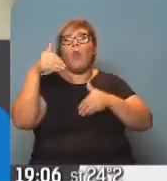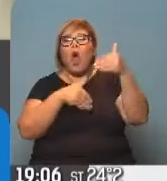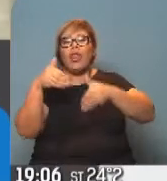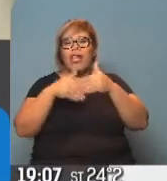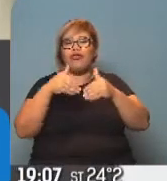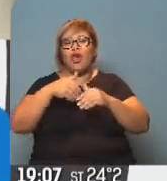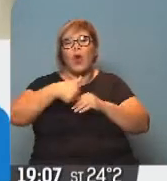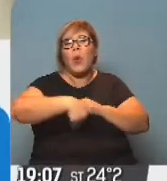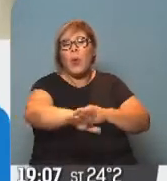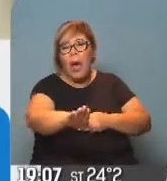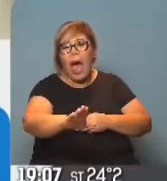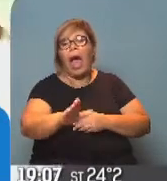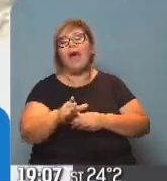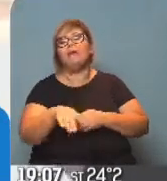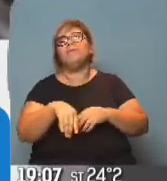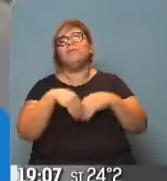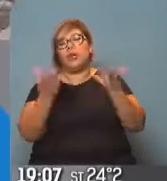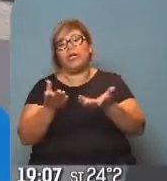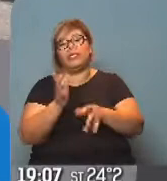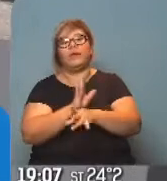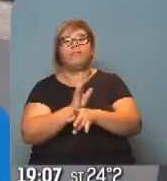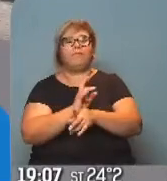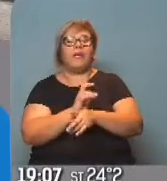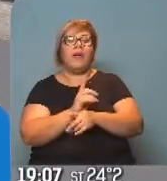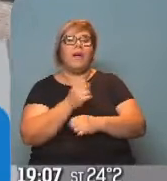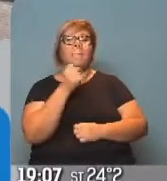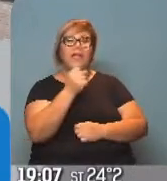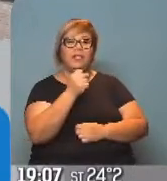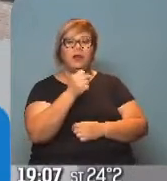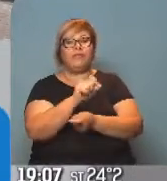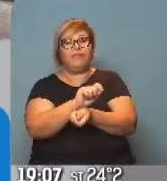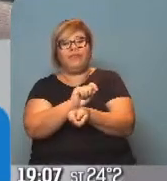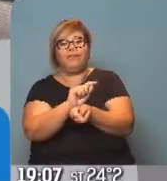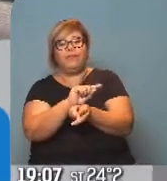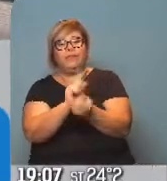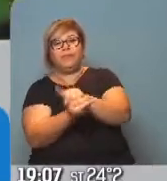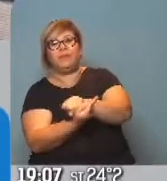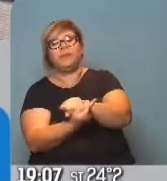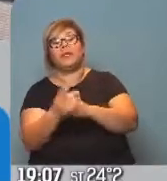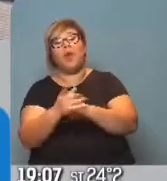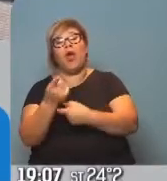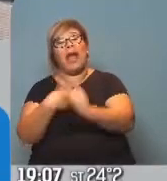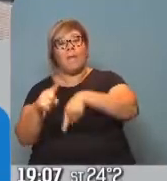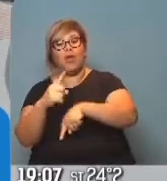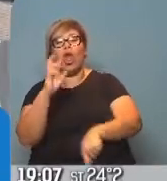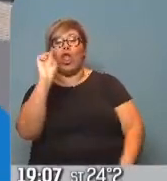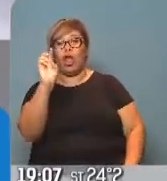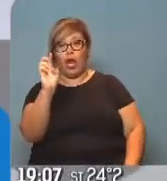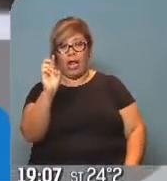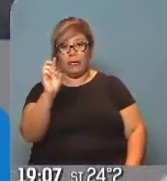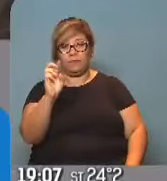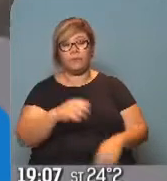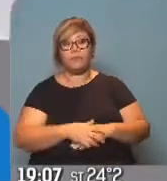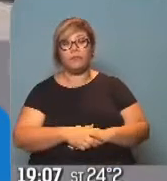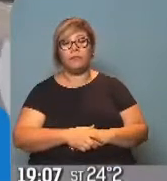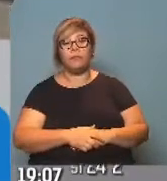que pasen activos en pesos a dólares y eso obviamente se traduce en más presiones sobre el tipo de cambio. El tipo de cambio dentro de esta zona no